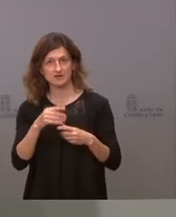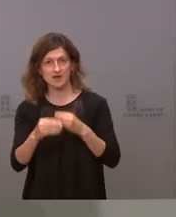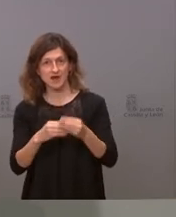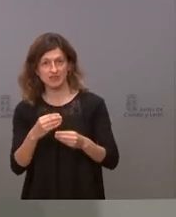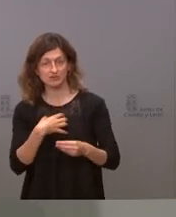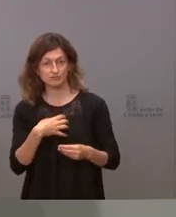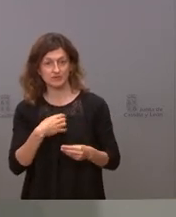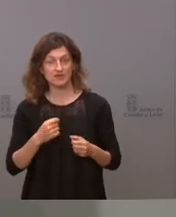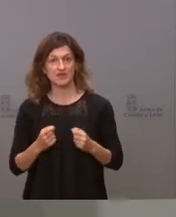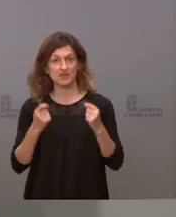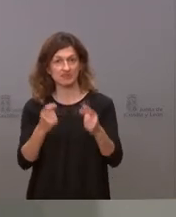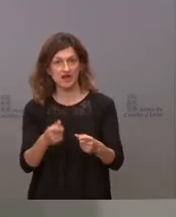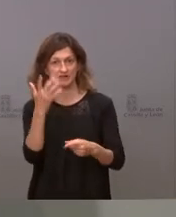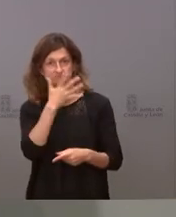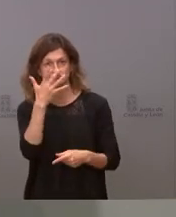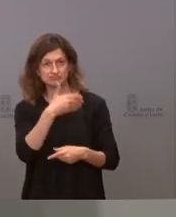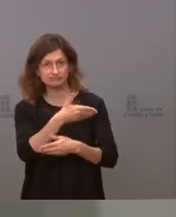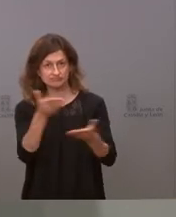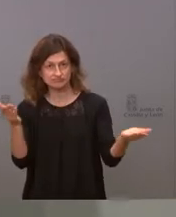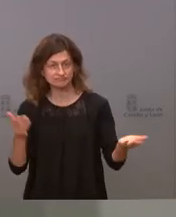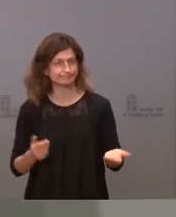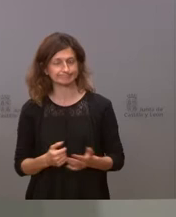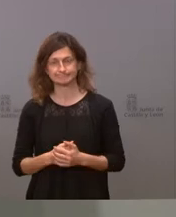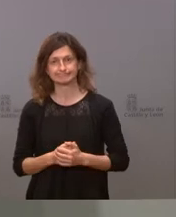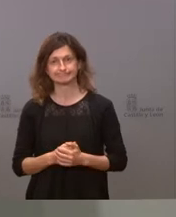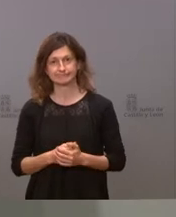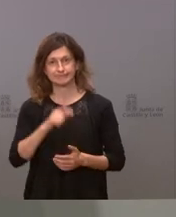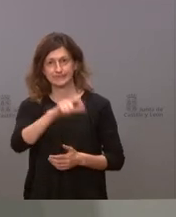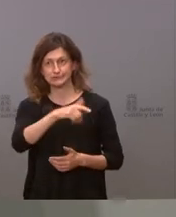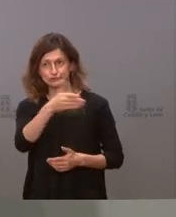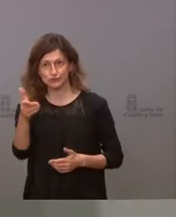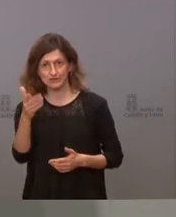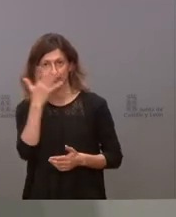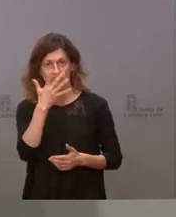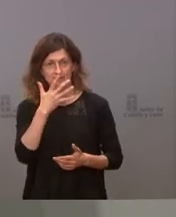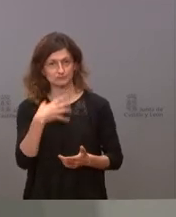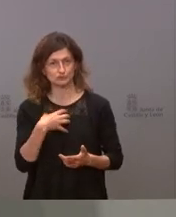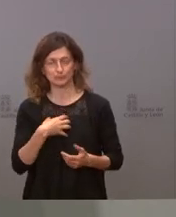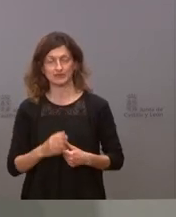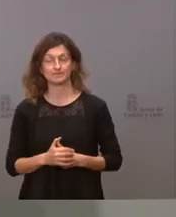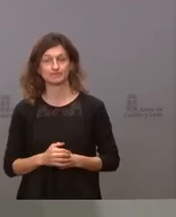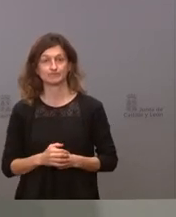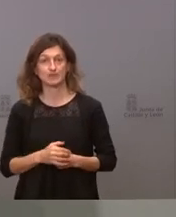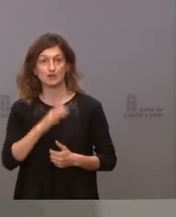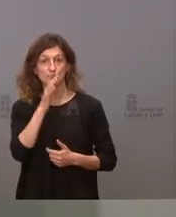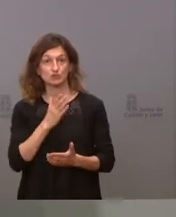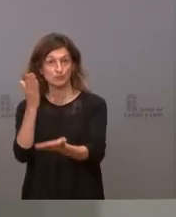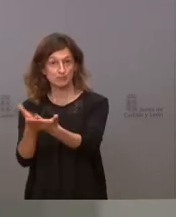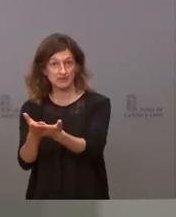generar aún más incertidumbre entre la población por tanto le pedimos